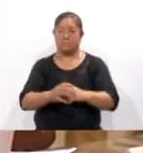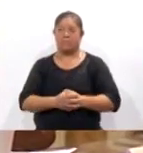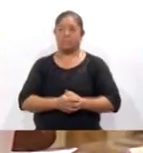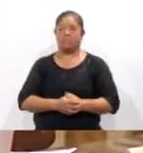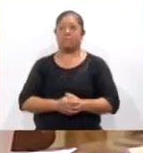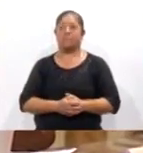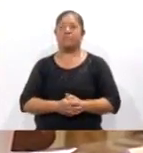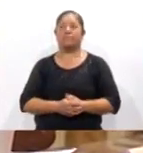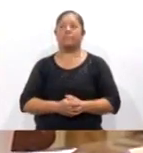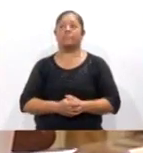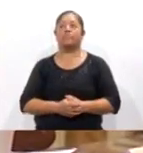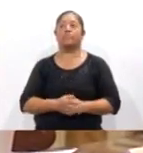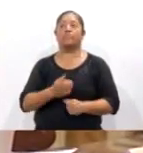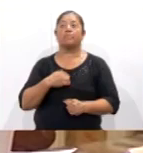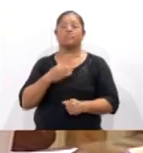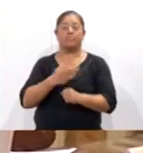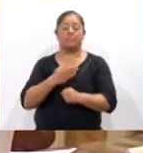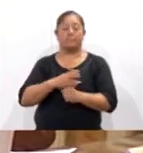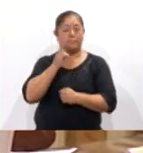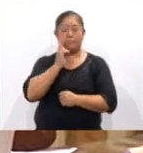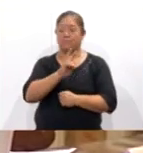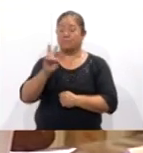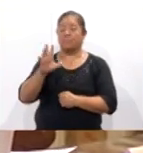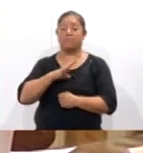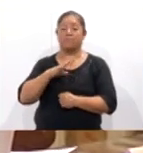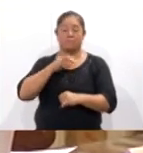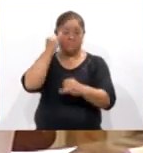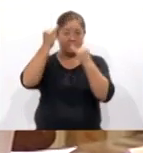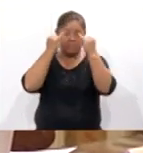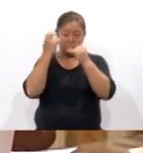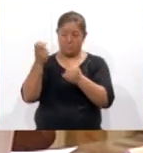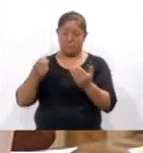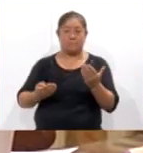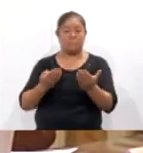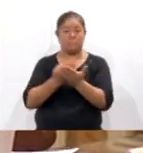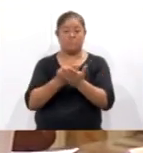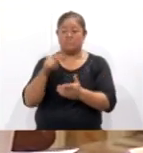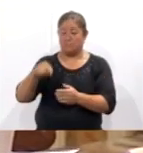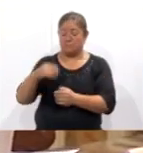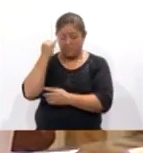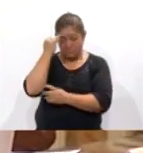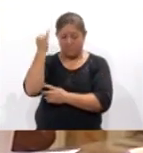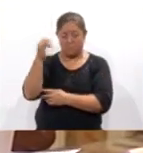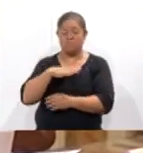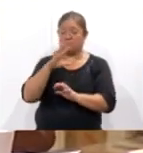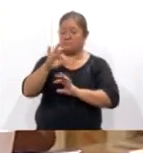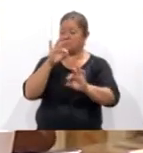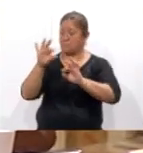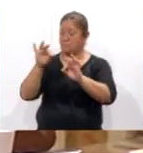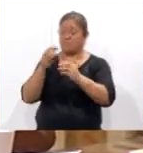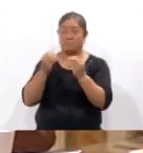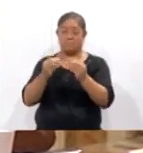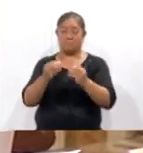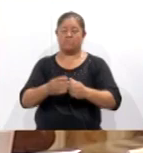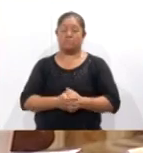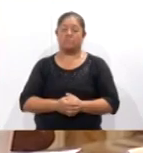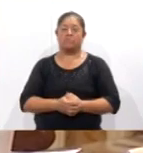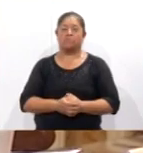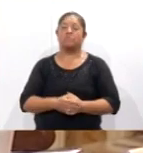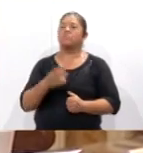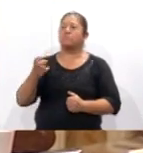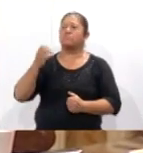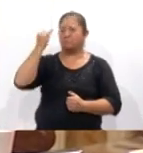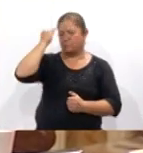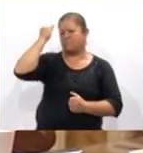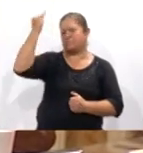Donde se retoman muchas de las propuestas que salieron precisamente aquí en Tlaxcala. Entonces, esta idea